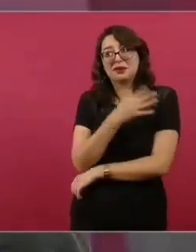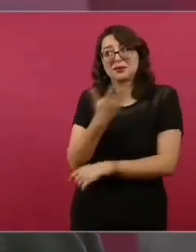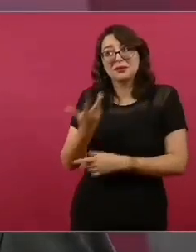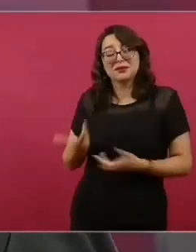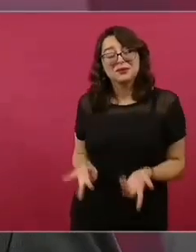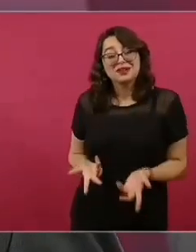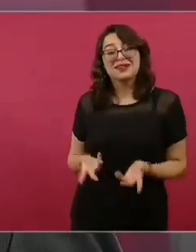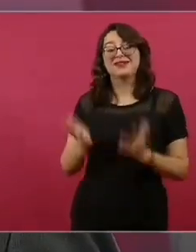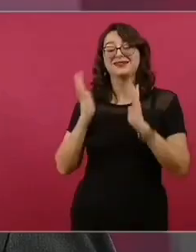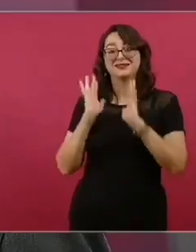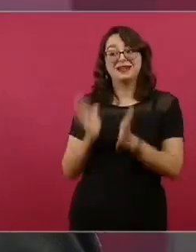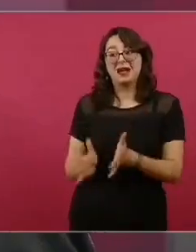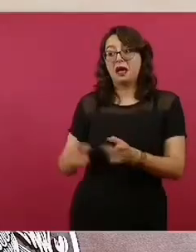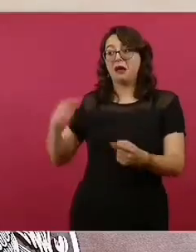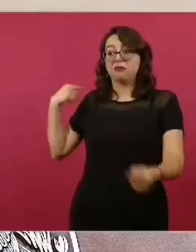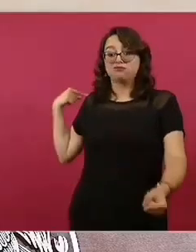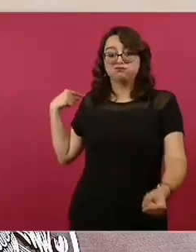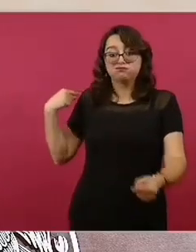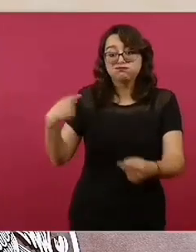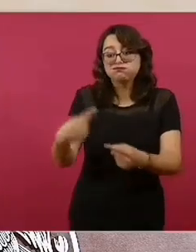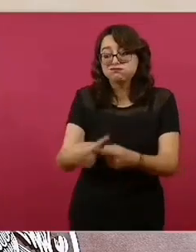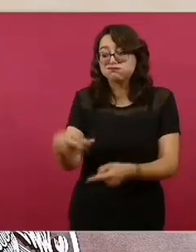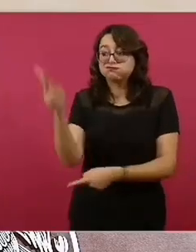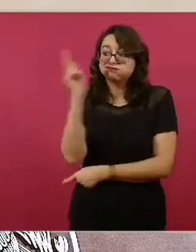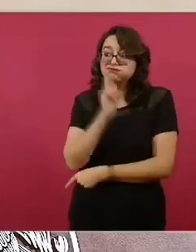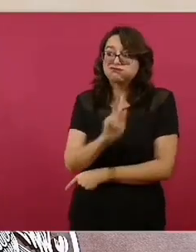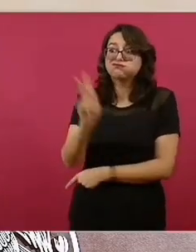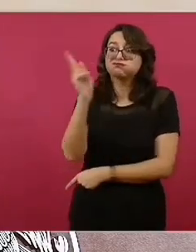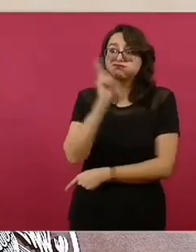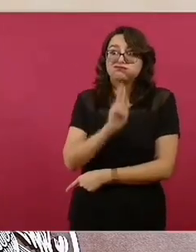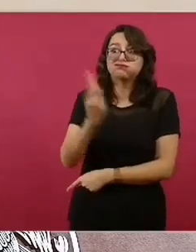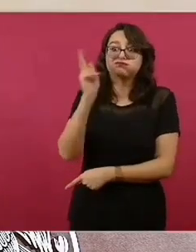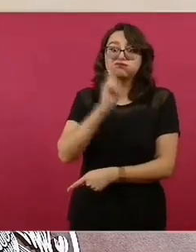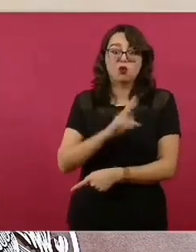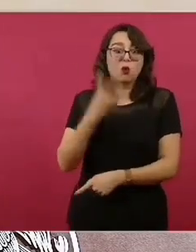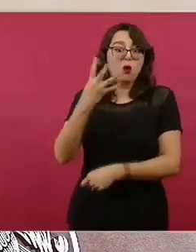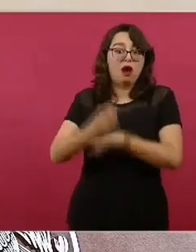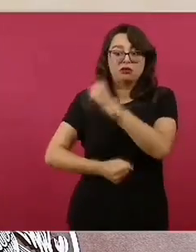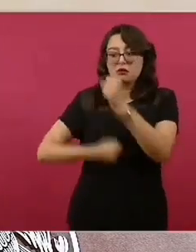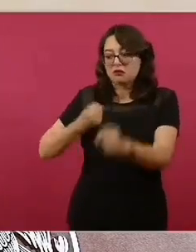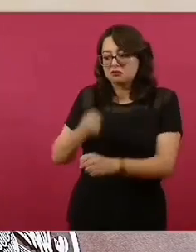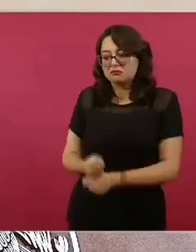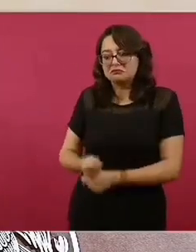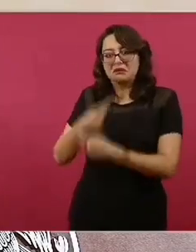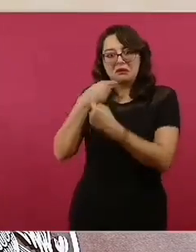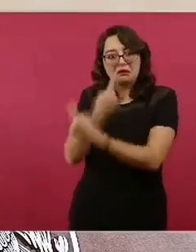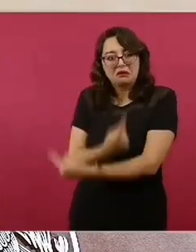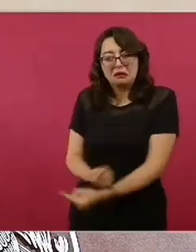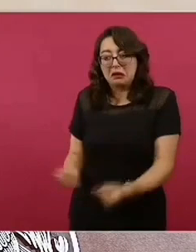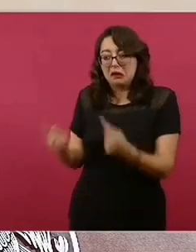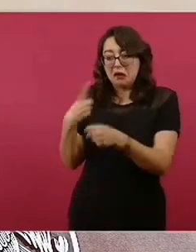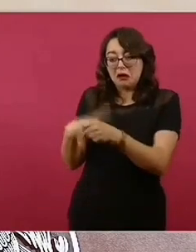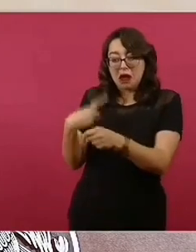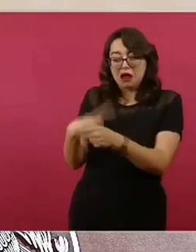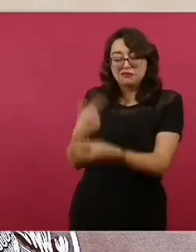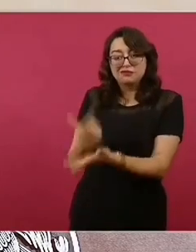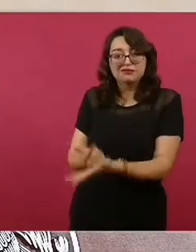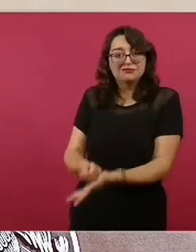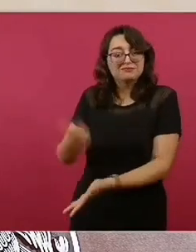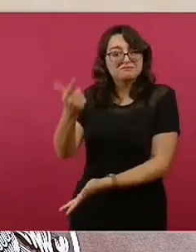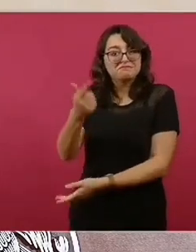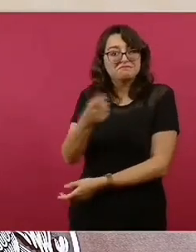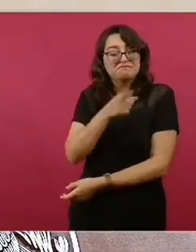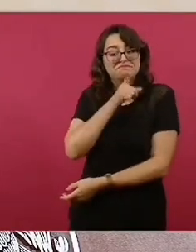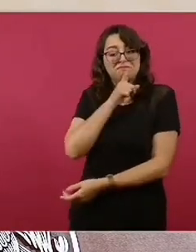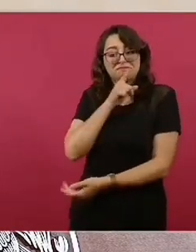que se observó durante la pandemia de que son un segmento de la población de muy bajo riesgo de complicaciones. Finalmente, recuerdo